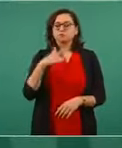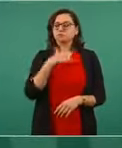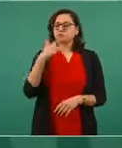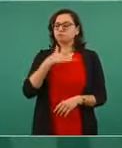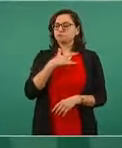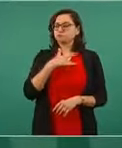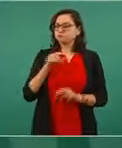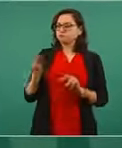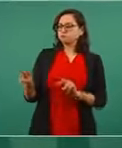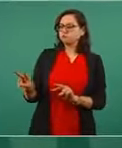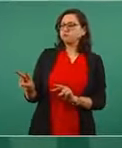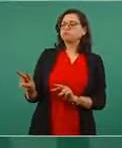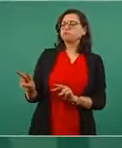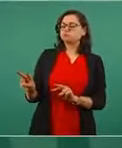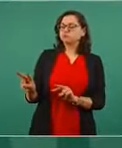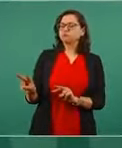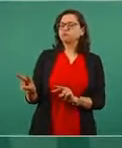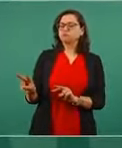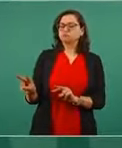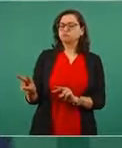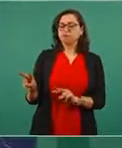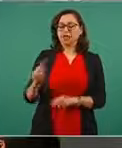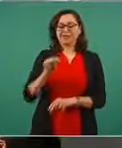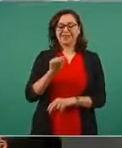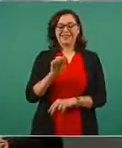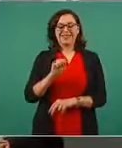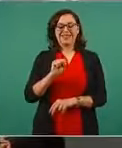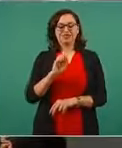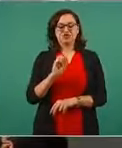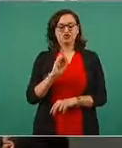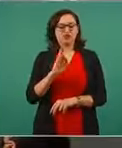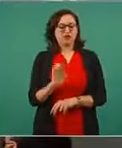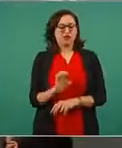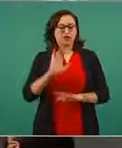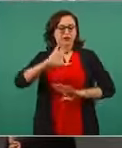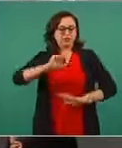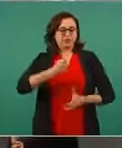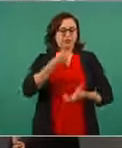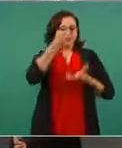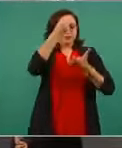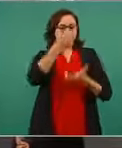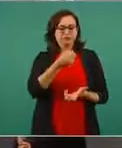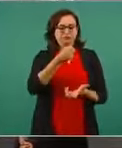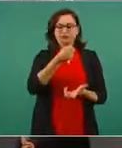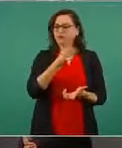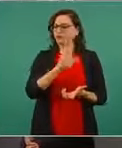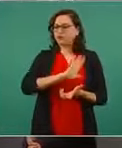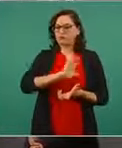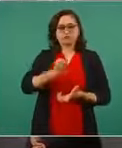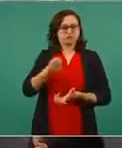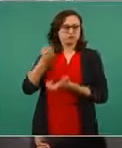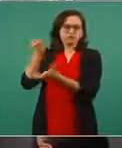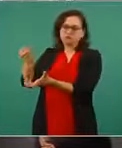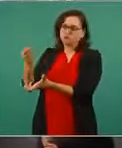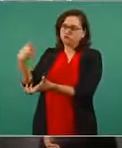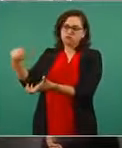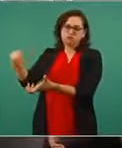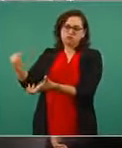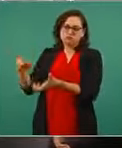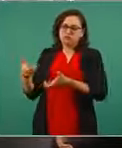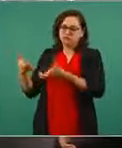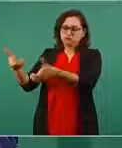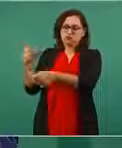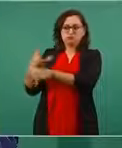desde la tesorería de la federación, de manera directa el presupuesto para hacer sus caminos.